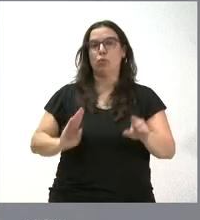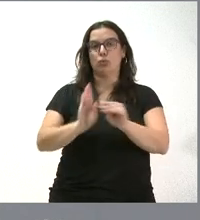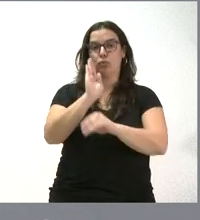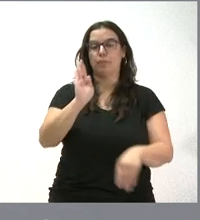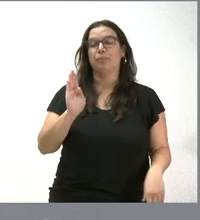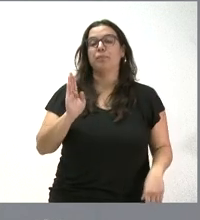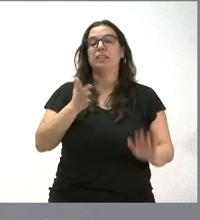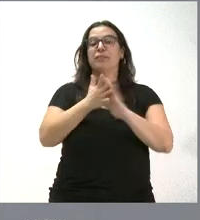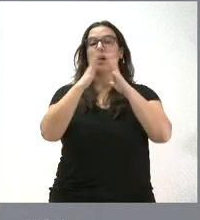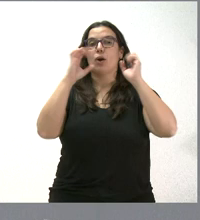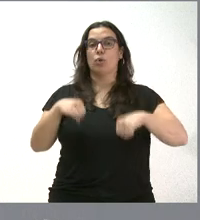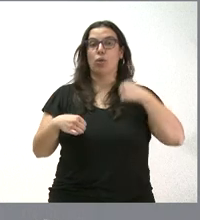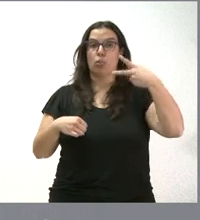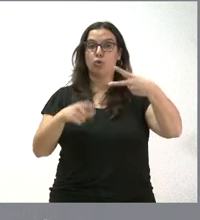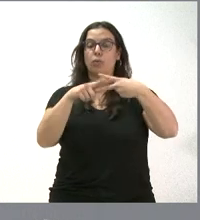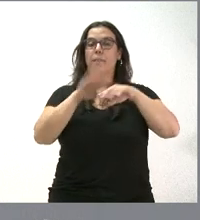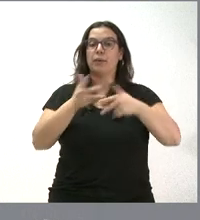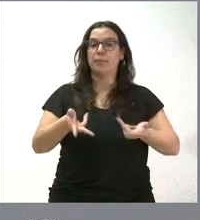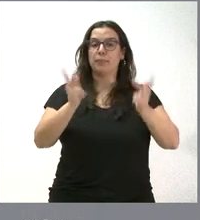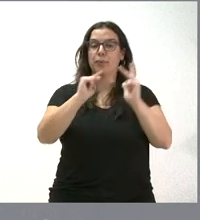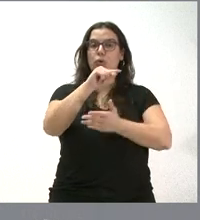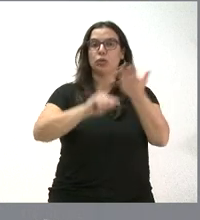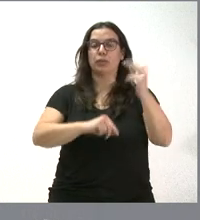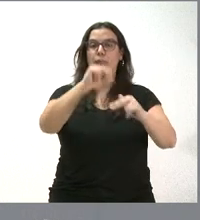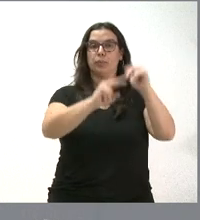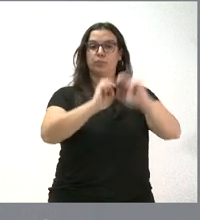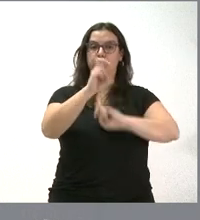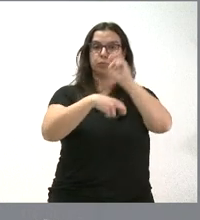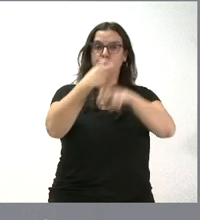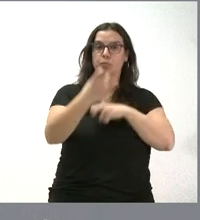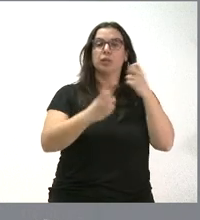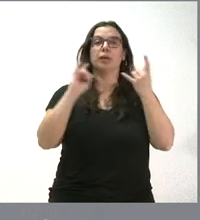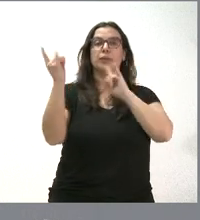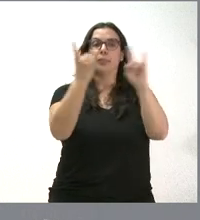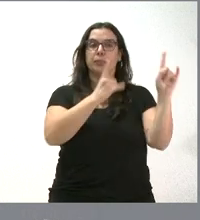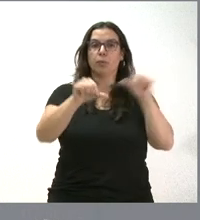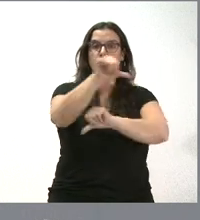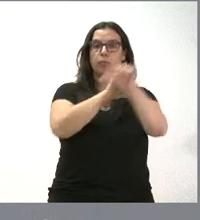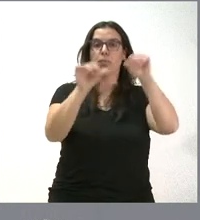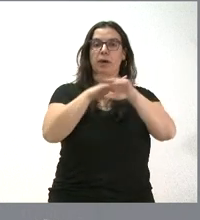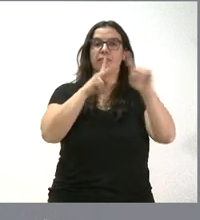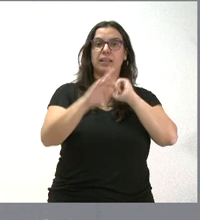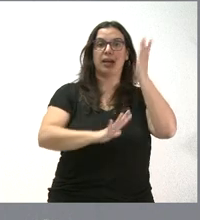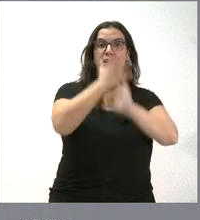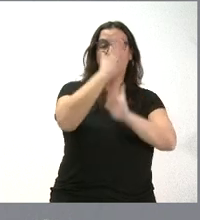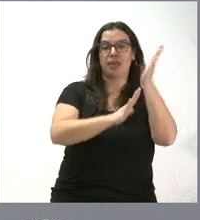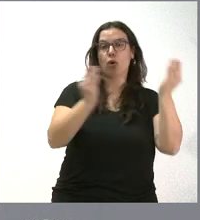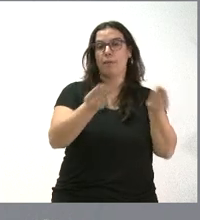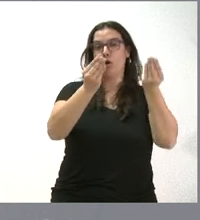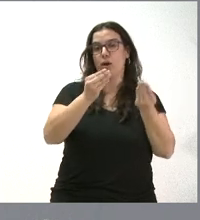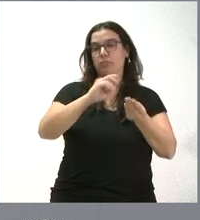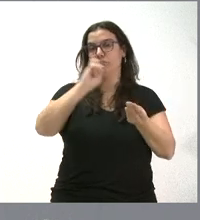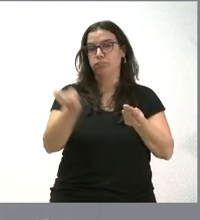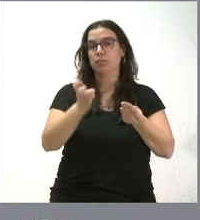Son dos acuerdos para autorizar la celebración del contrato de obras de tratamientos selvícolas preventivos de incendios y otras mejoras en el medio natural